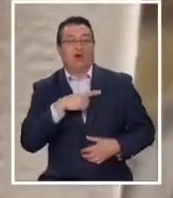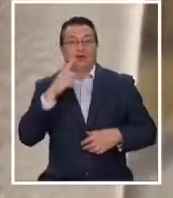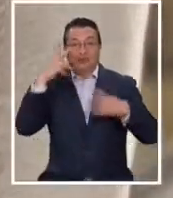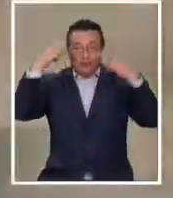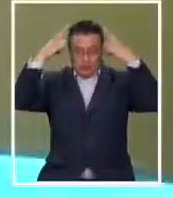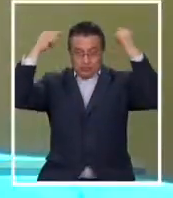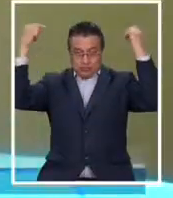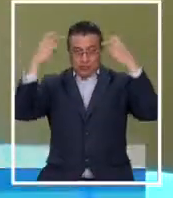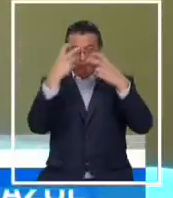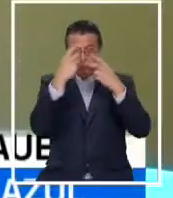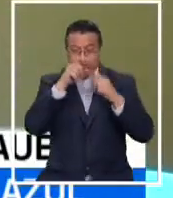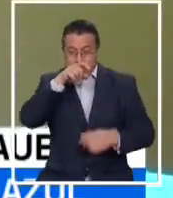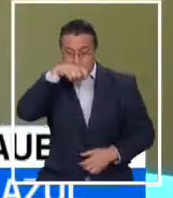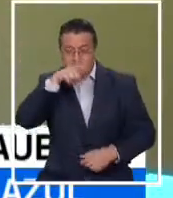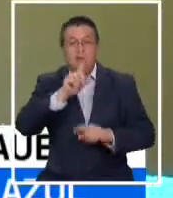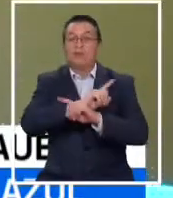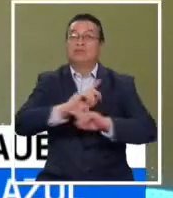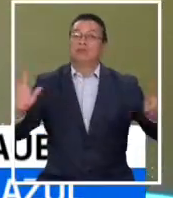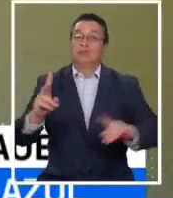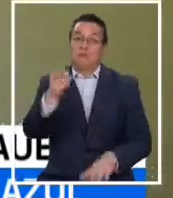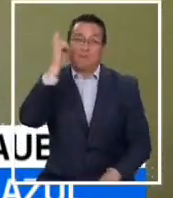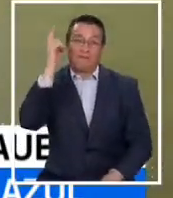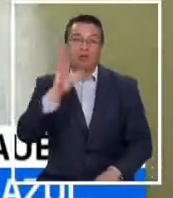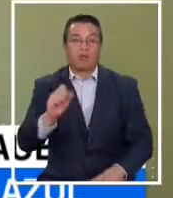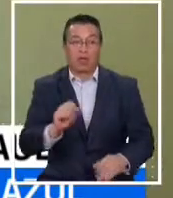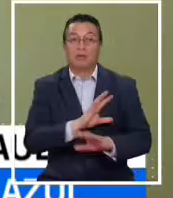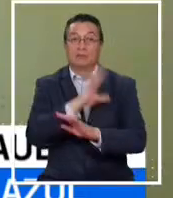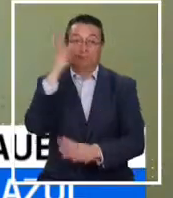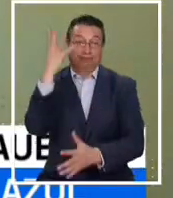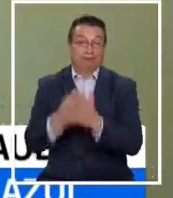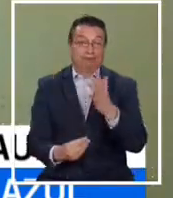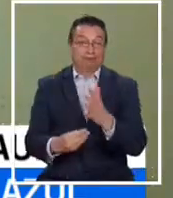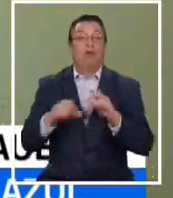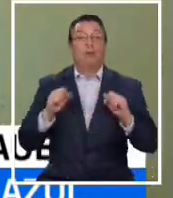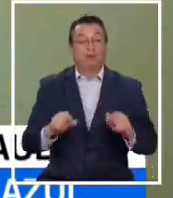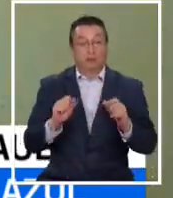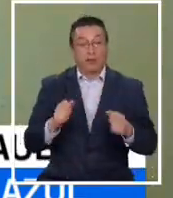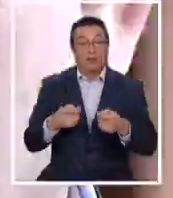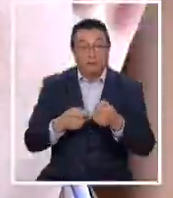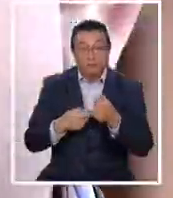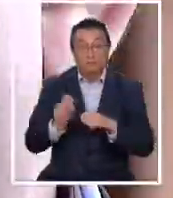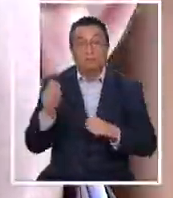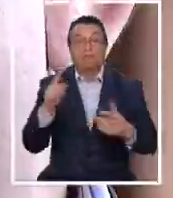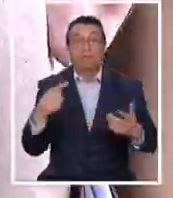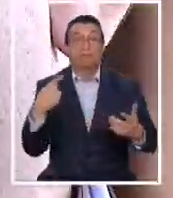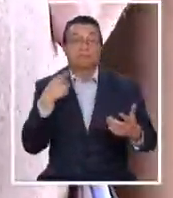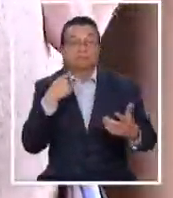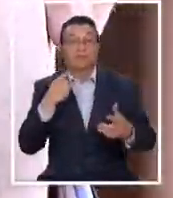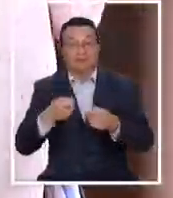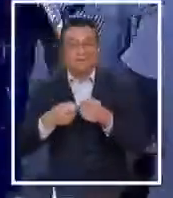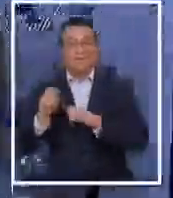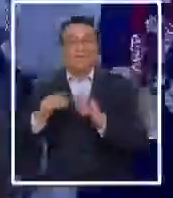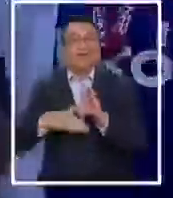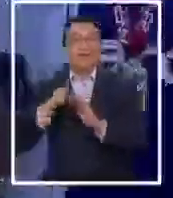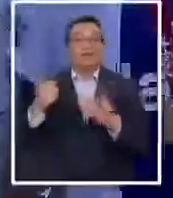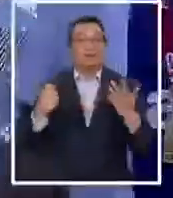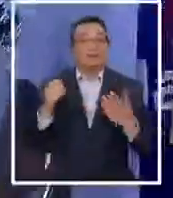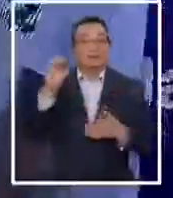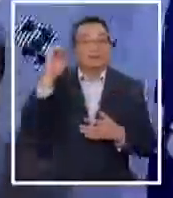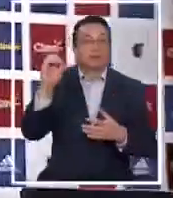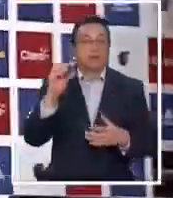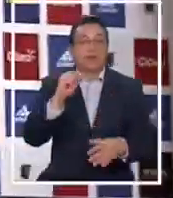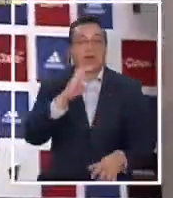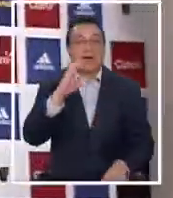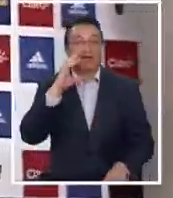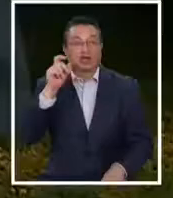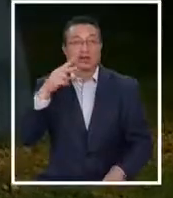es real. Estamos, por supuesto, preocupados de esta transacción que se hizo. Se trata de la venta de más del 60% de las